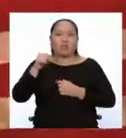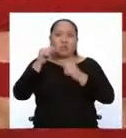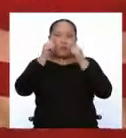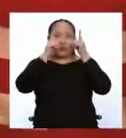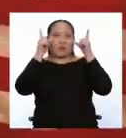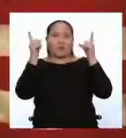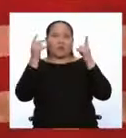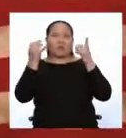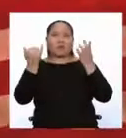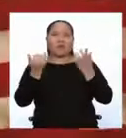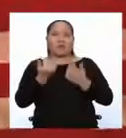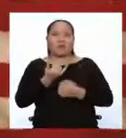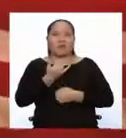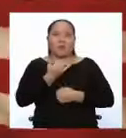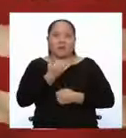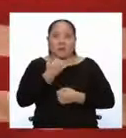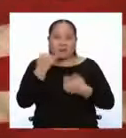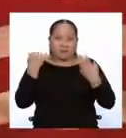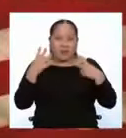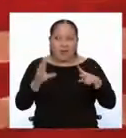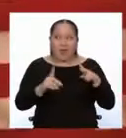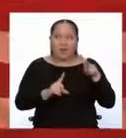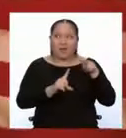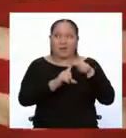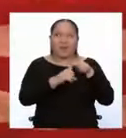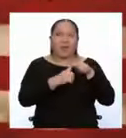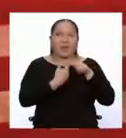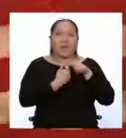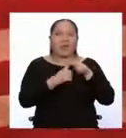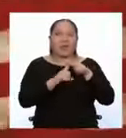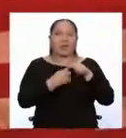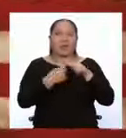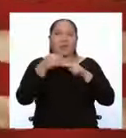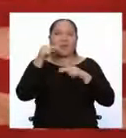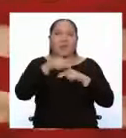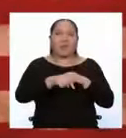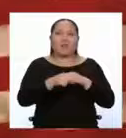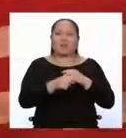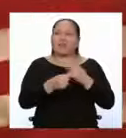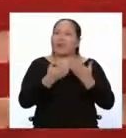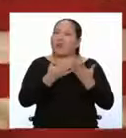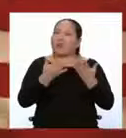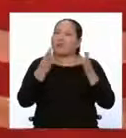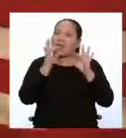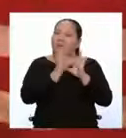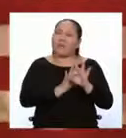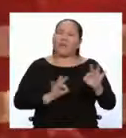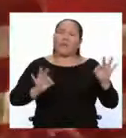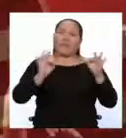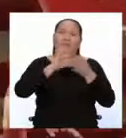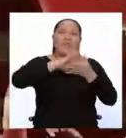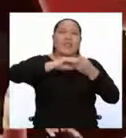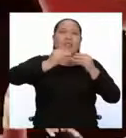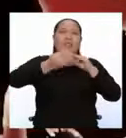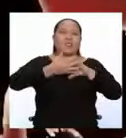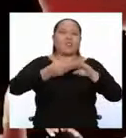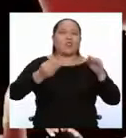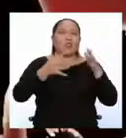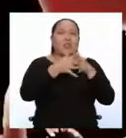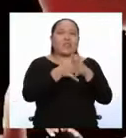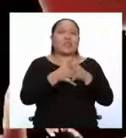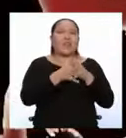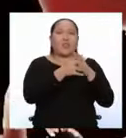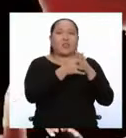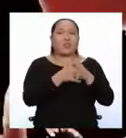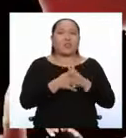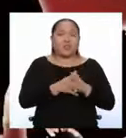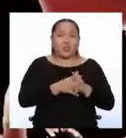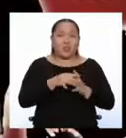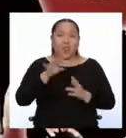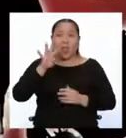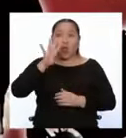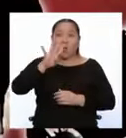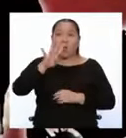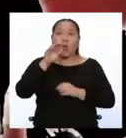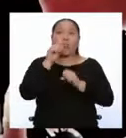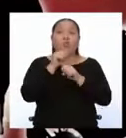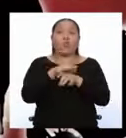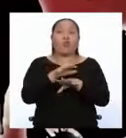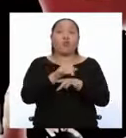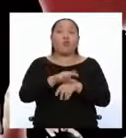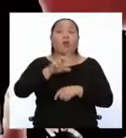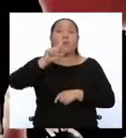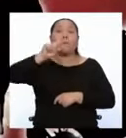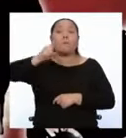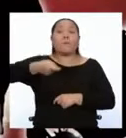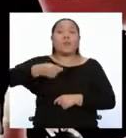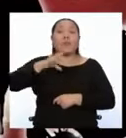Estamos por presenciar uno de los acontecimientos más importantes de la historia de Estados Unidos. El 4 de julio de